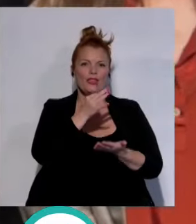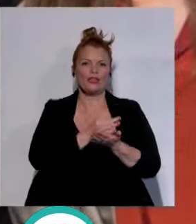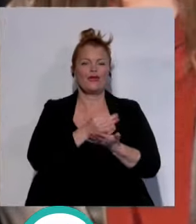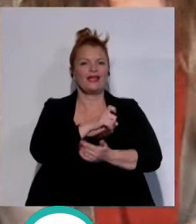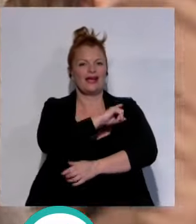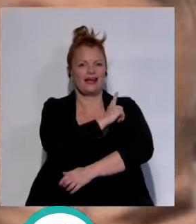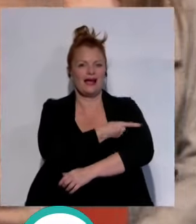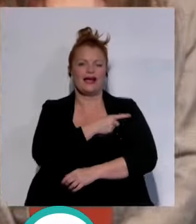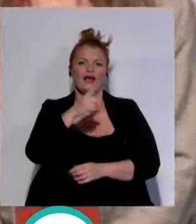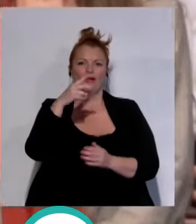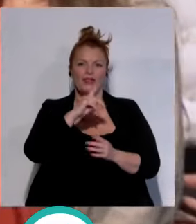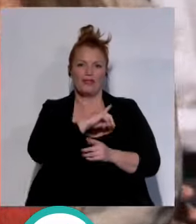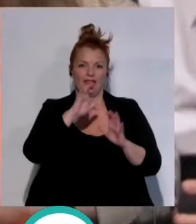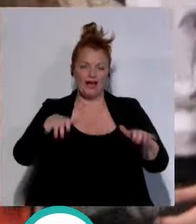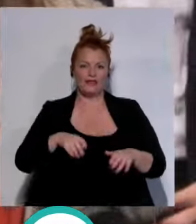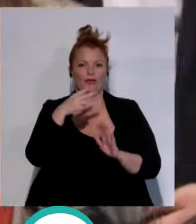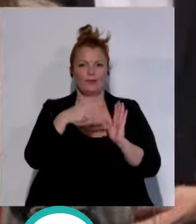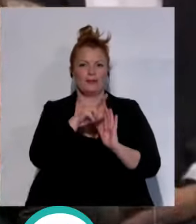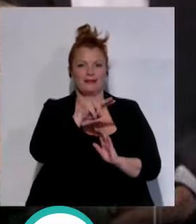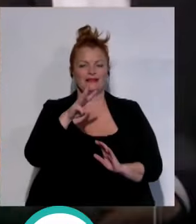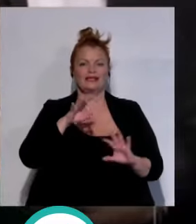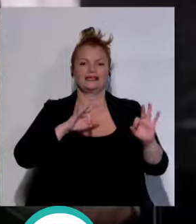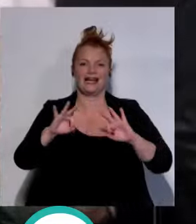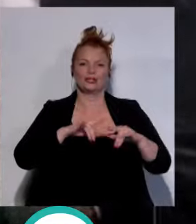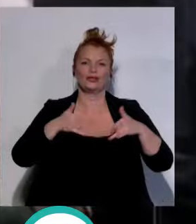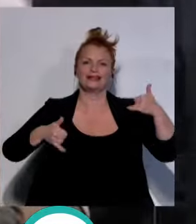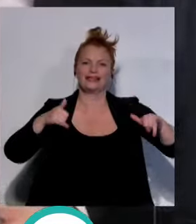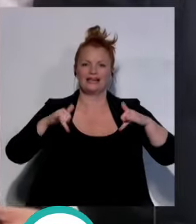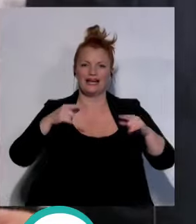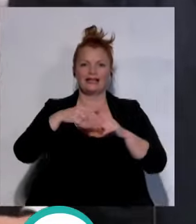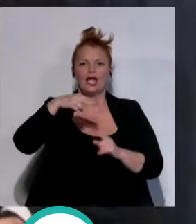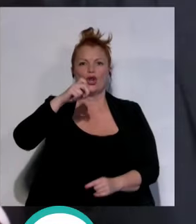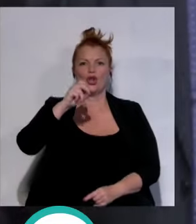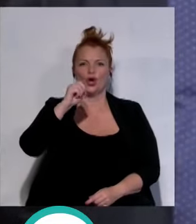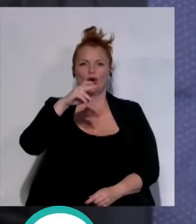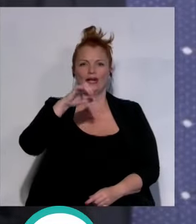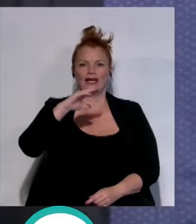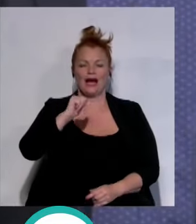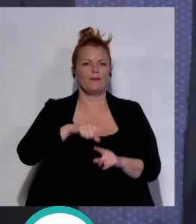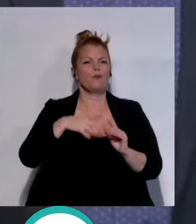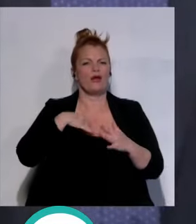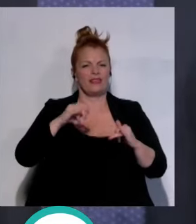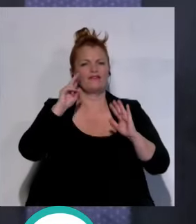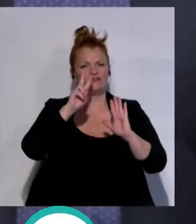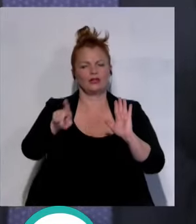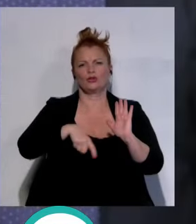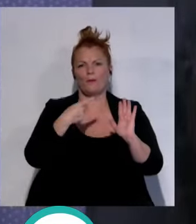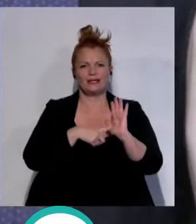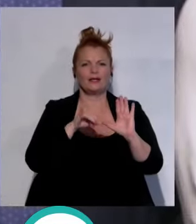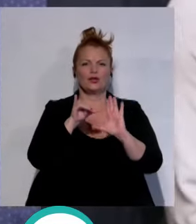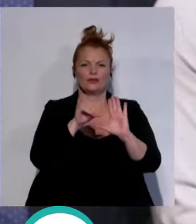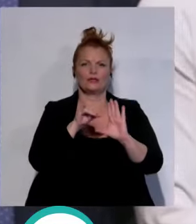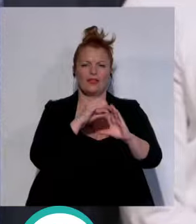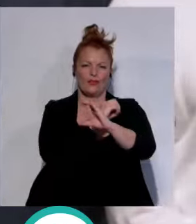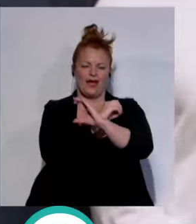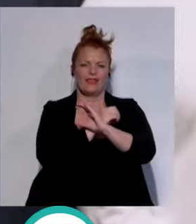Cádiz del deporte de 2023 celebrada en el teatro de títeres de la tía Nórica y que se puede disfrutar íntegramente en el canal de YouTube de